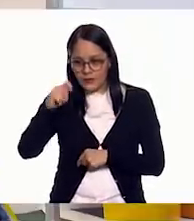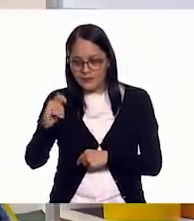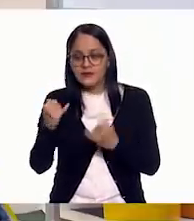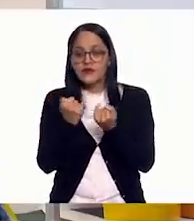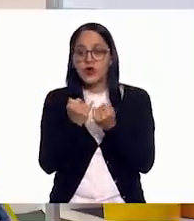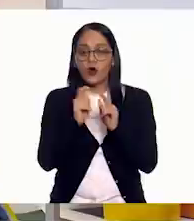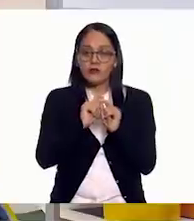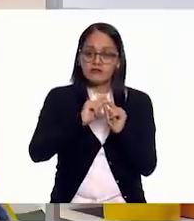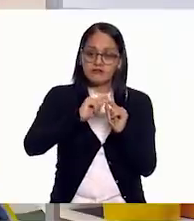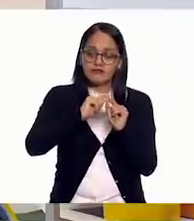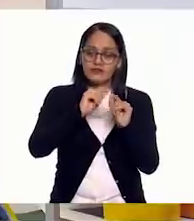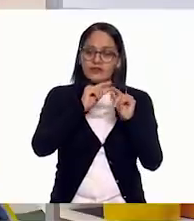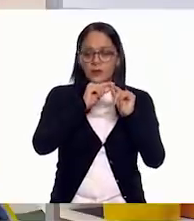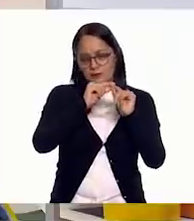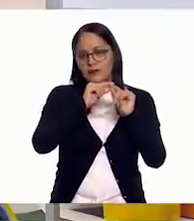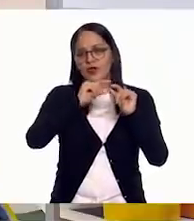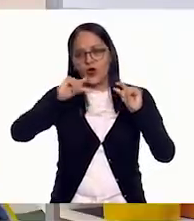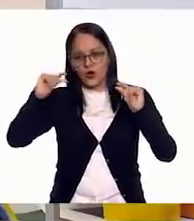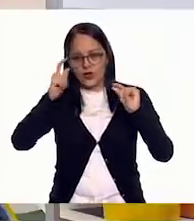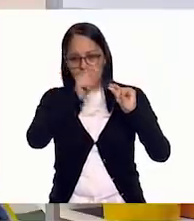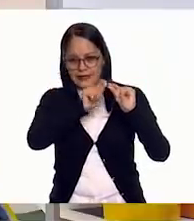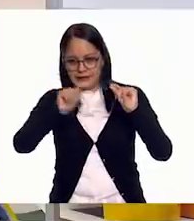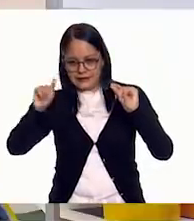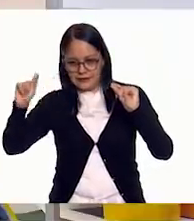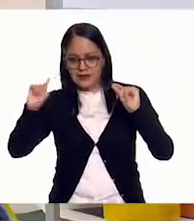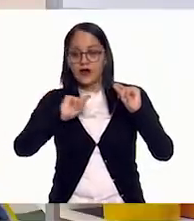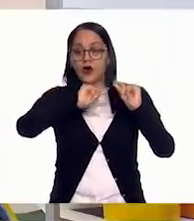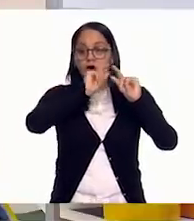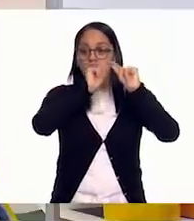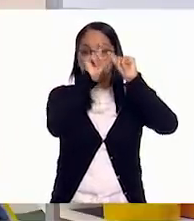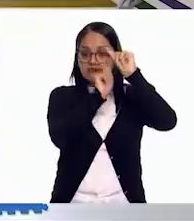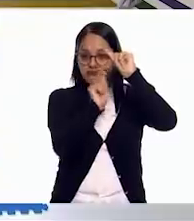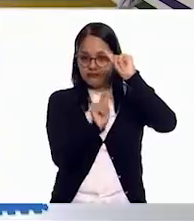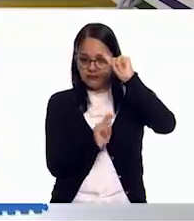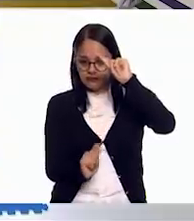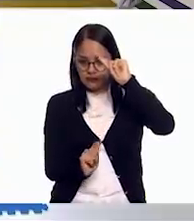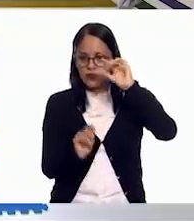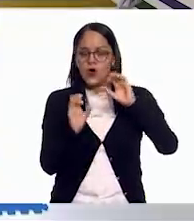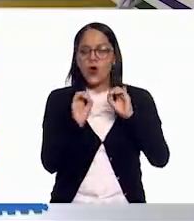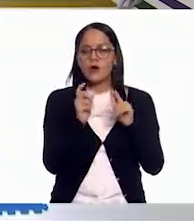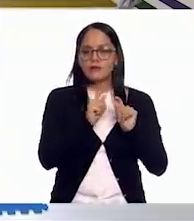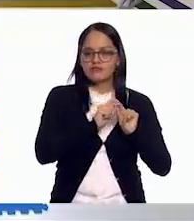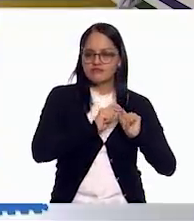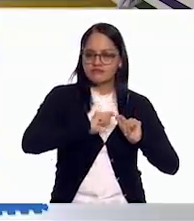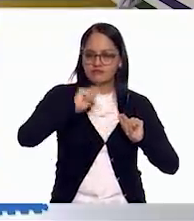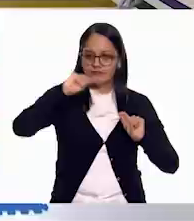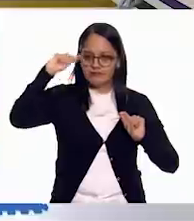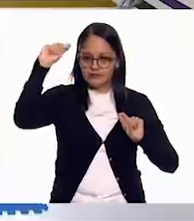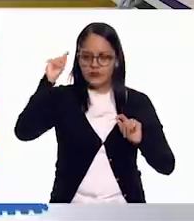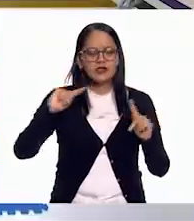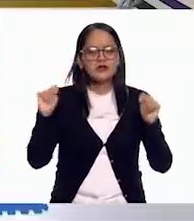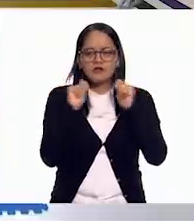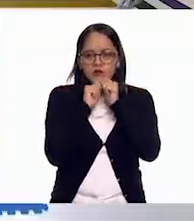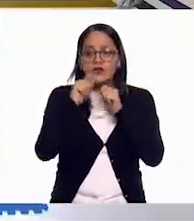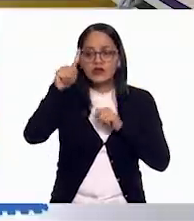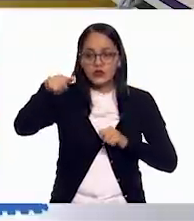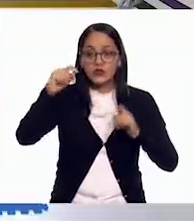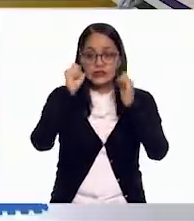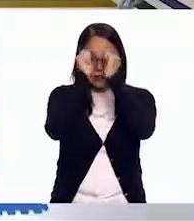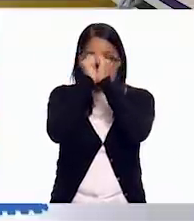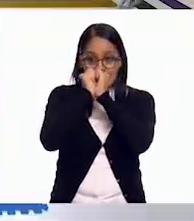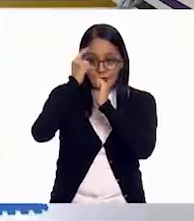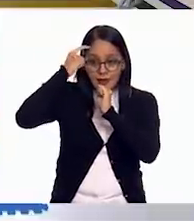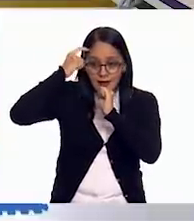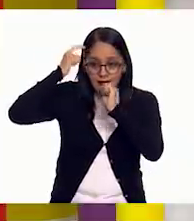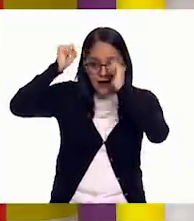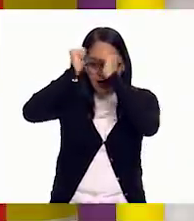horizontal, vertical, pues poco a poco vamos a observar y nuestro cerebro se va a